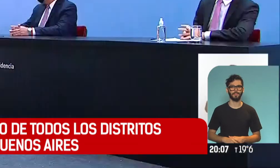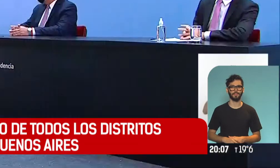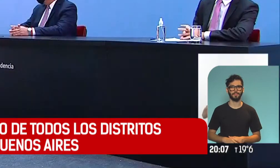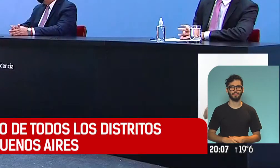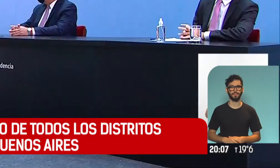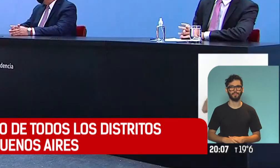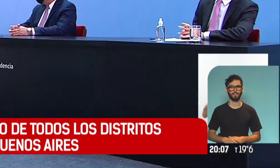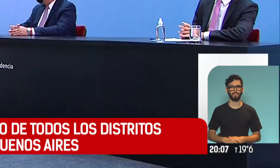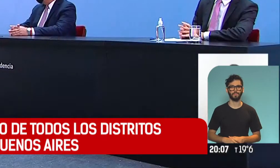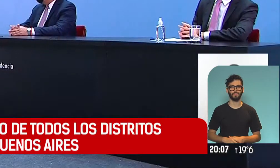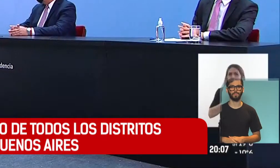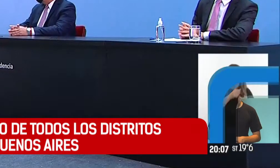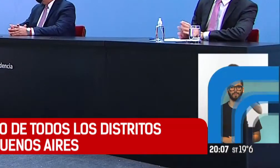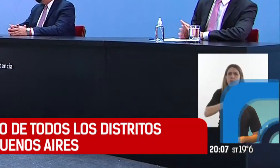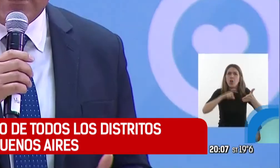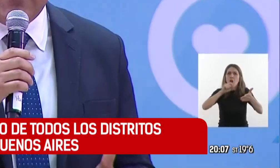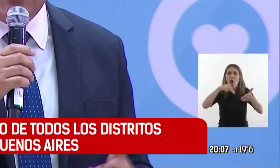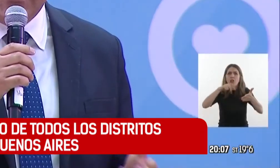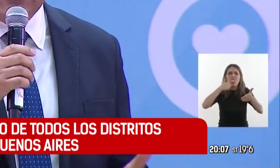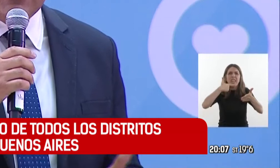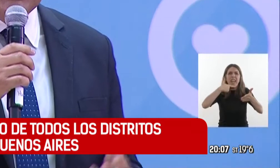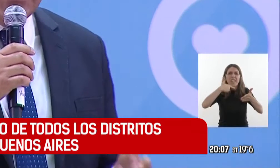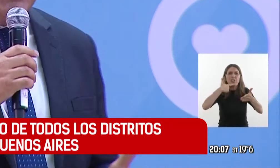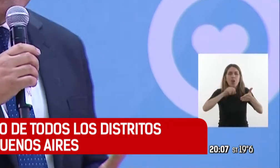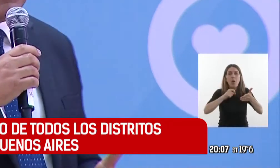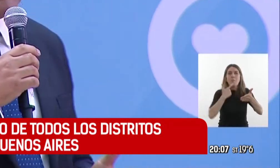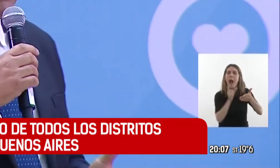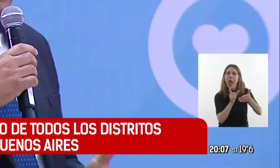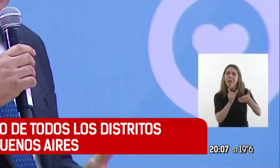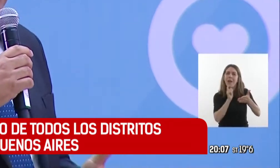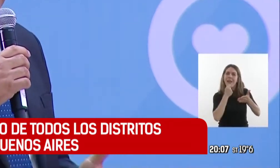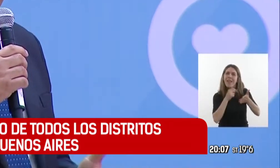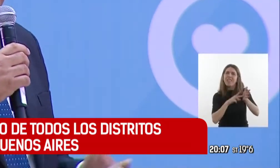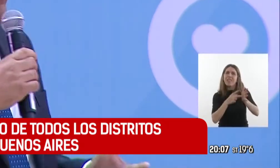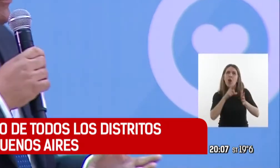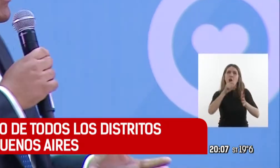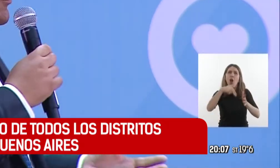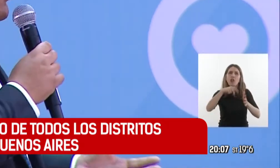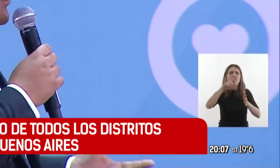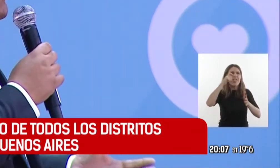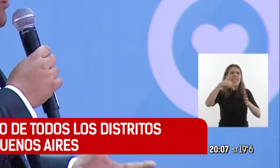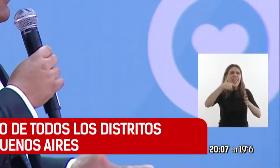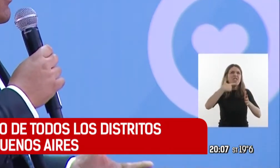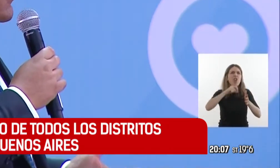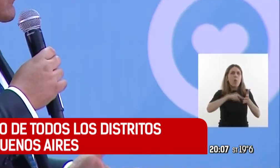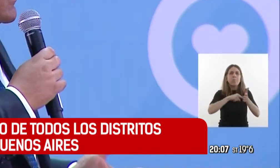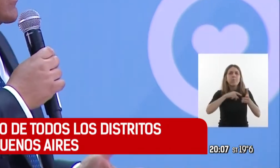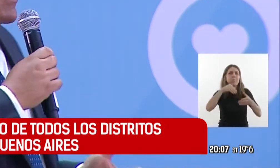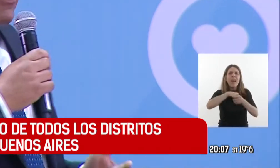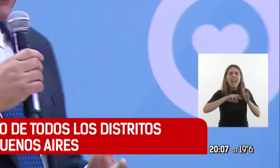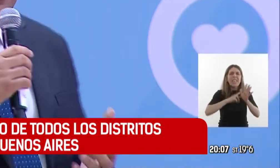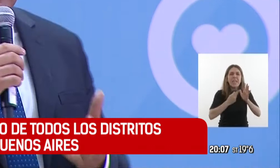consenso. Y la palabra es muy linda, consenso, quiere decir que la gran mayoría nos pusimos de acuerdo.